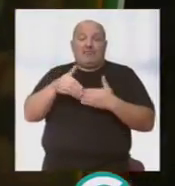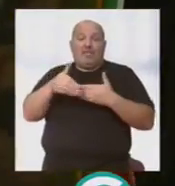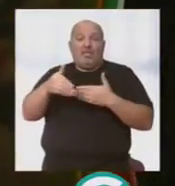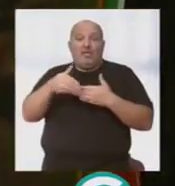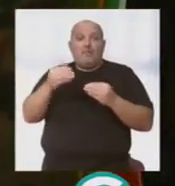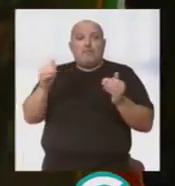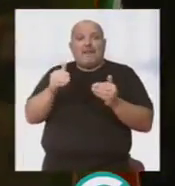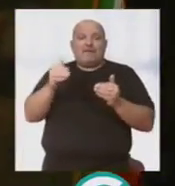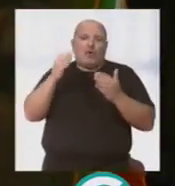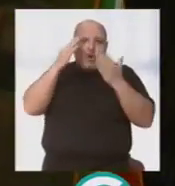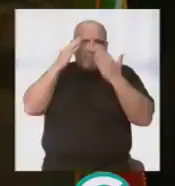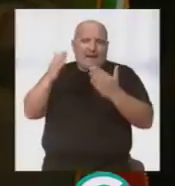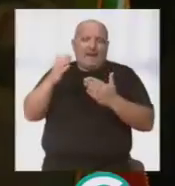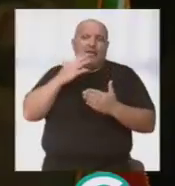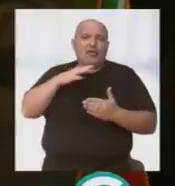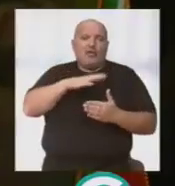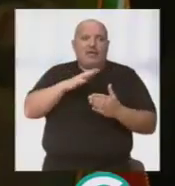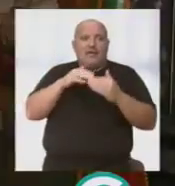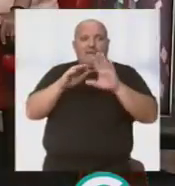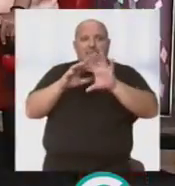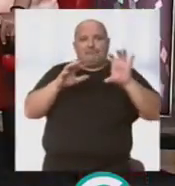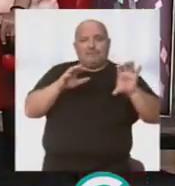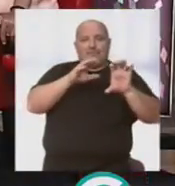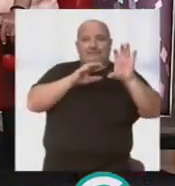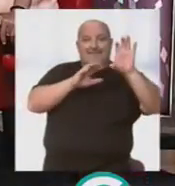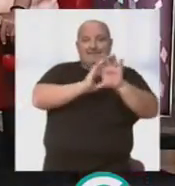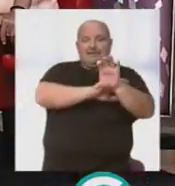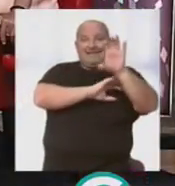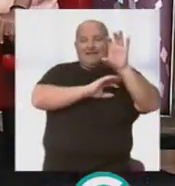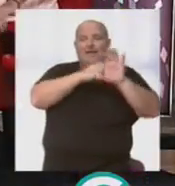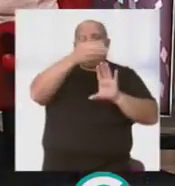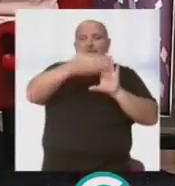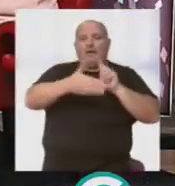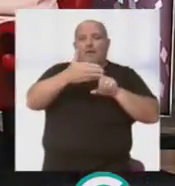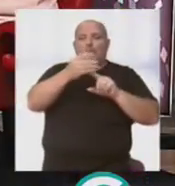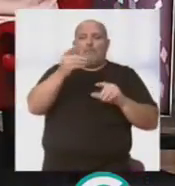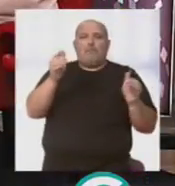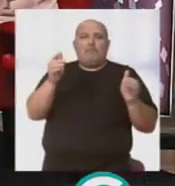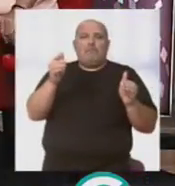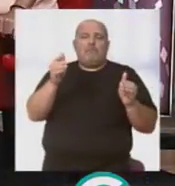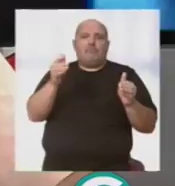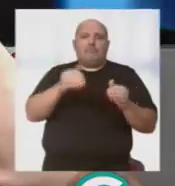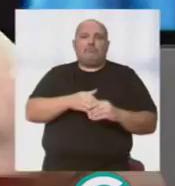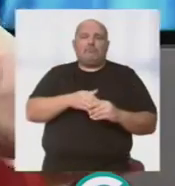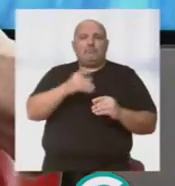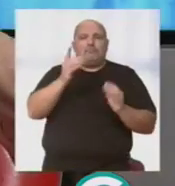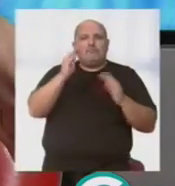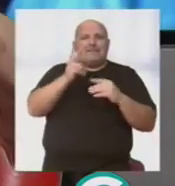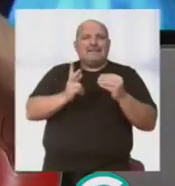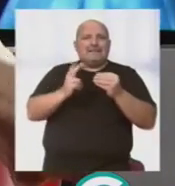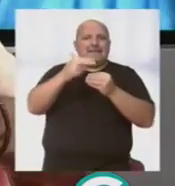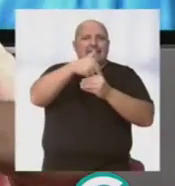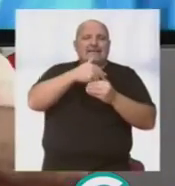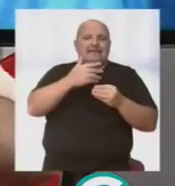final se le hizo un guiño en la zona izquierda del cartel, en el cual se ve un trozo de tela